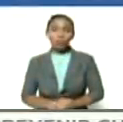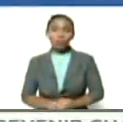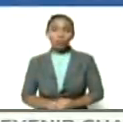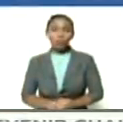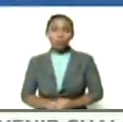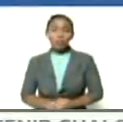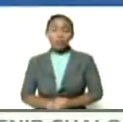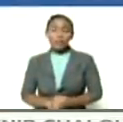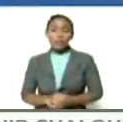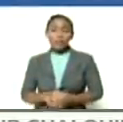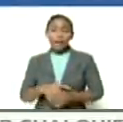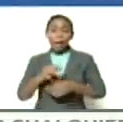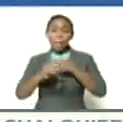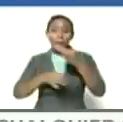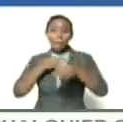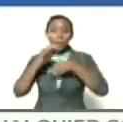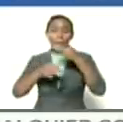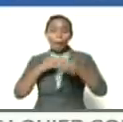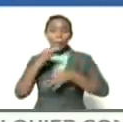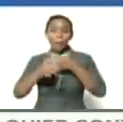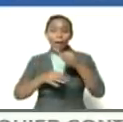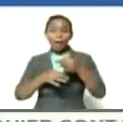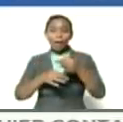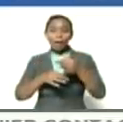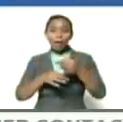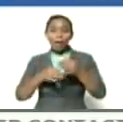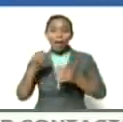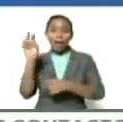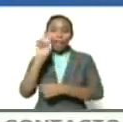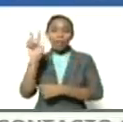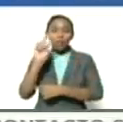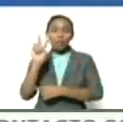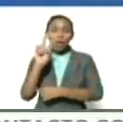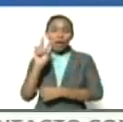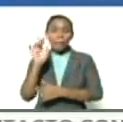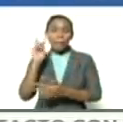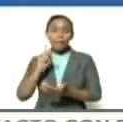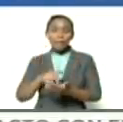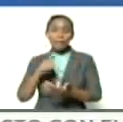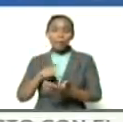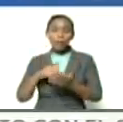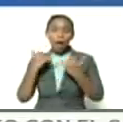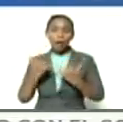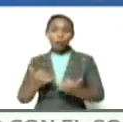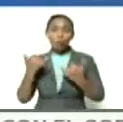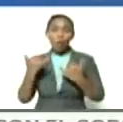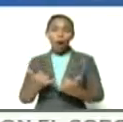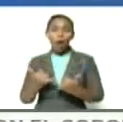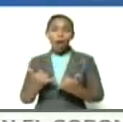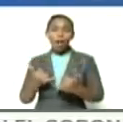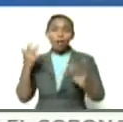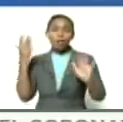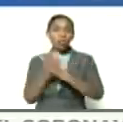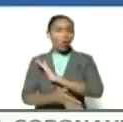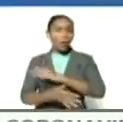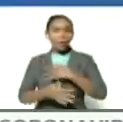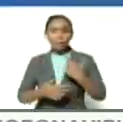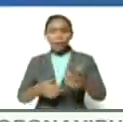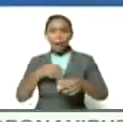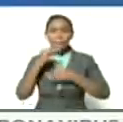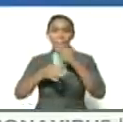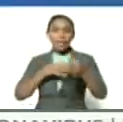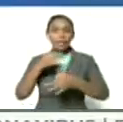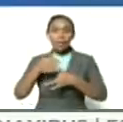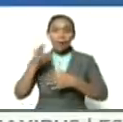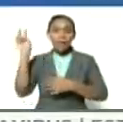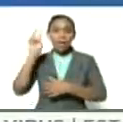que explican la Venezuela del presente y sobre todo explican la Venezuela del